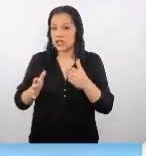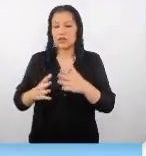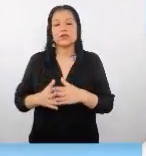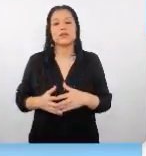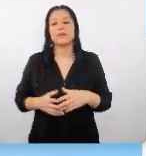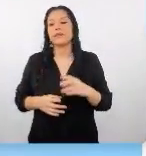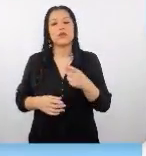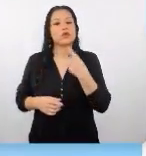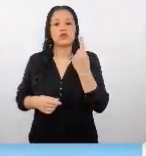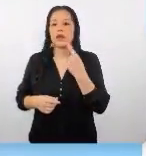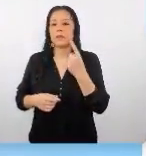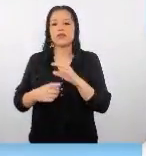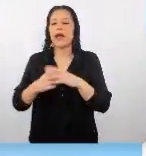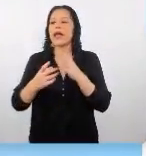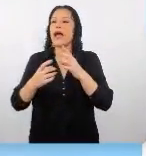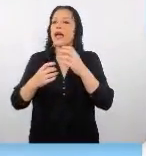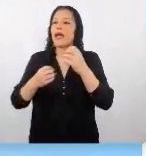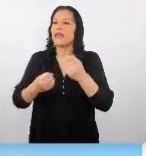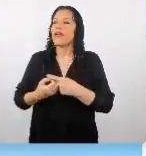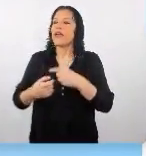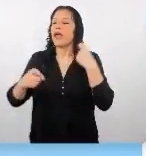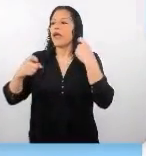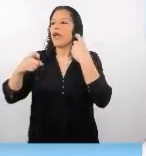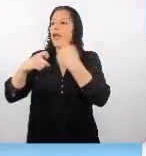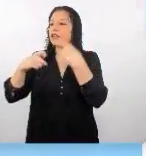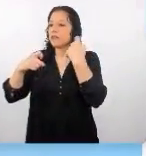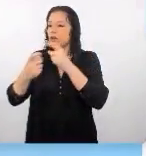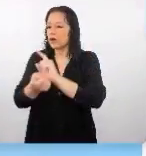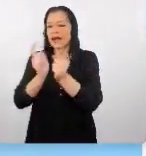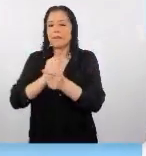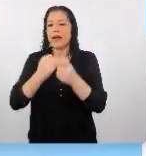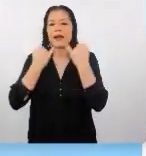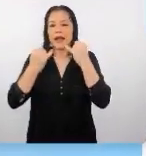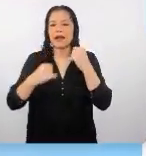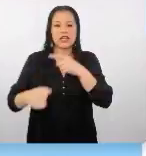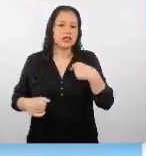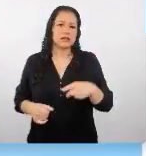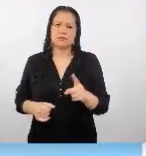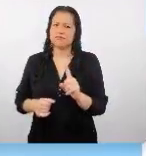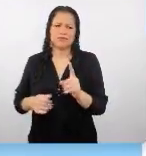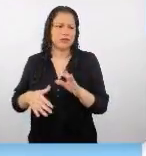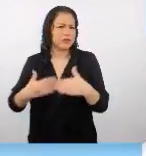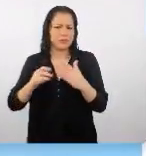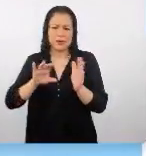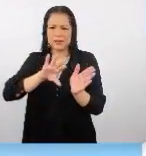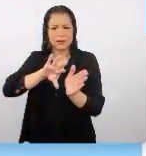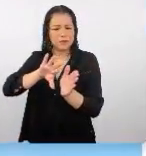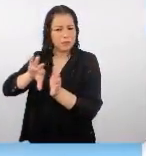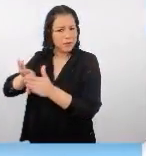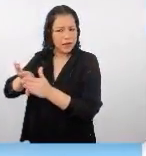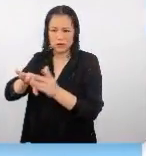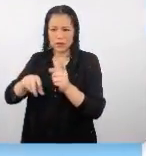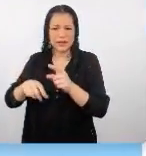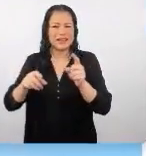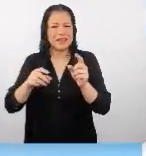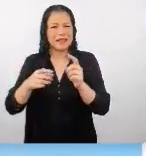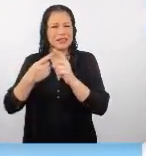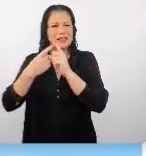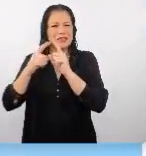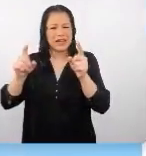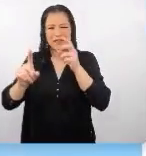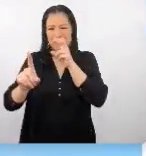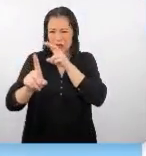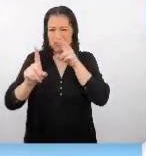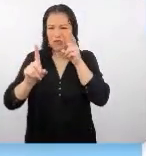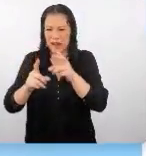simple traducción de lo que ya teníamos. No fue así porque no aplicaba realmente para el mercado. Se tenía que trabajar algo desde